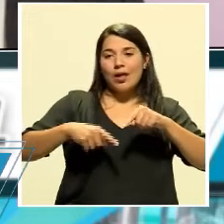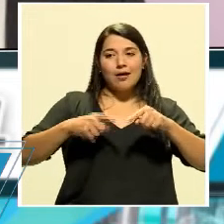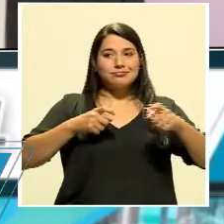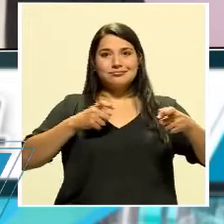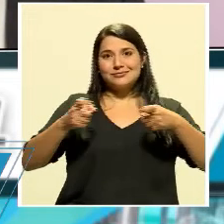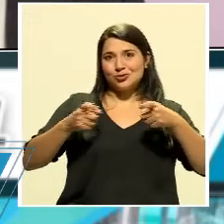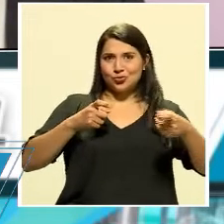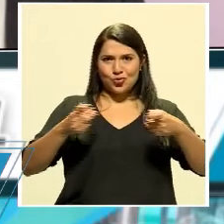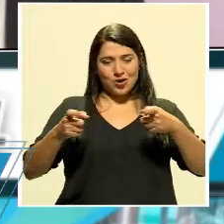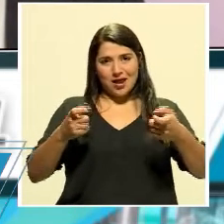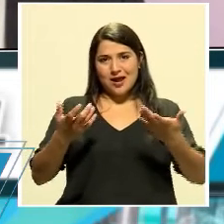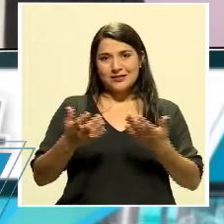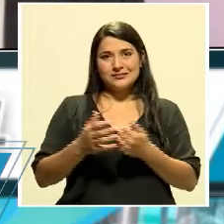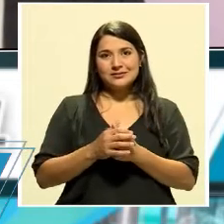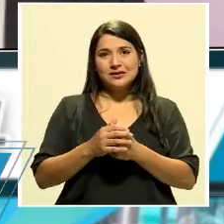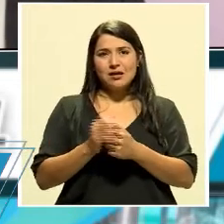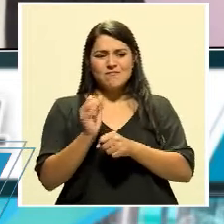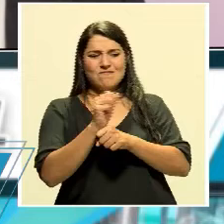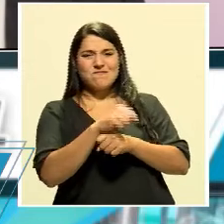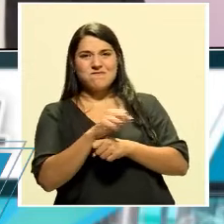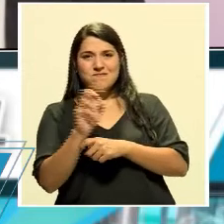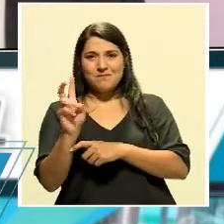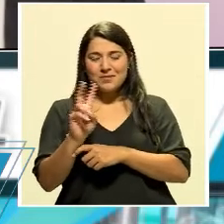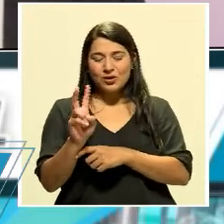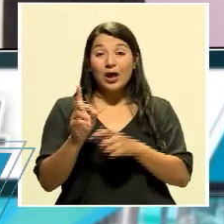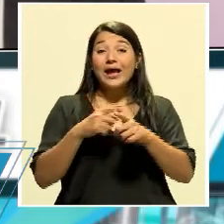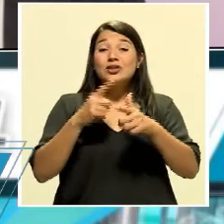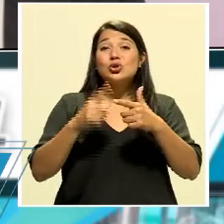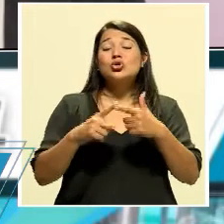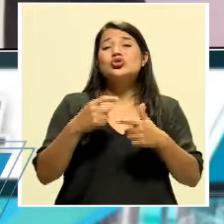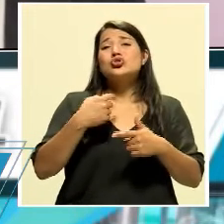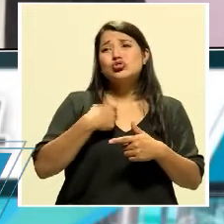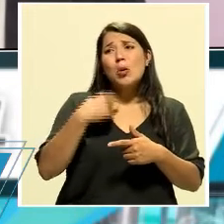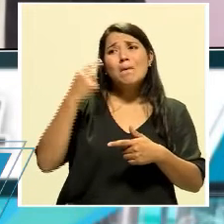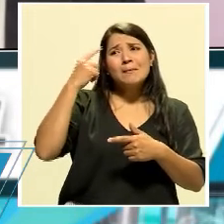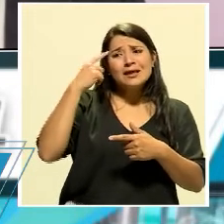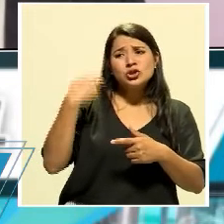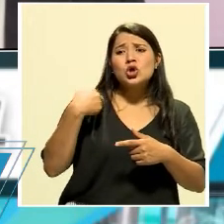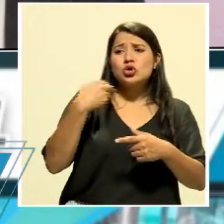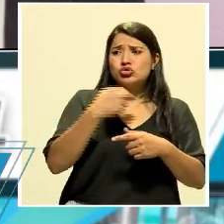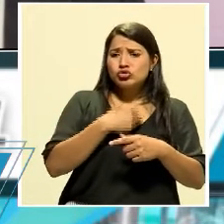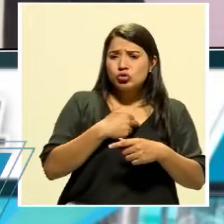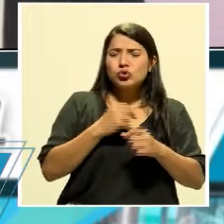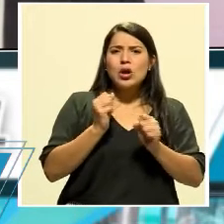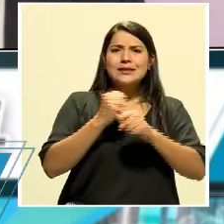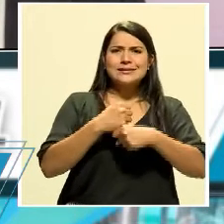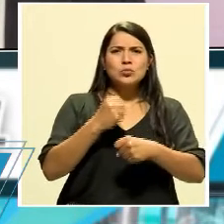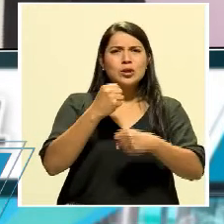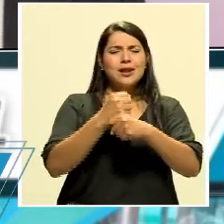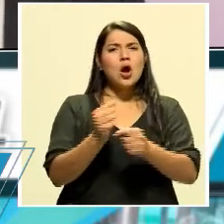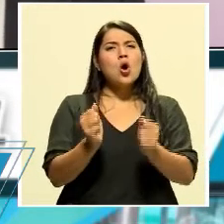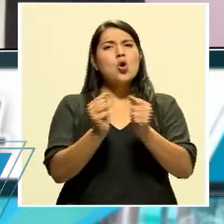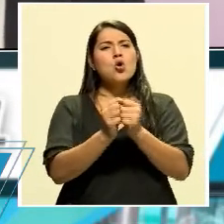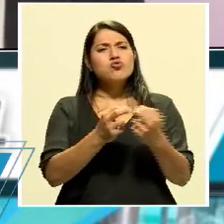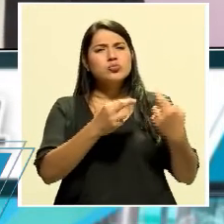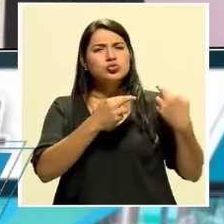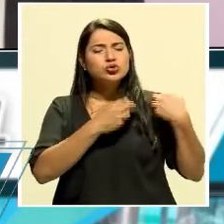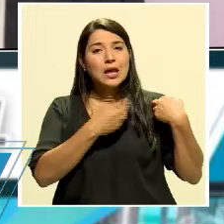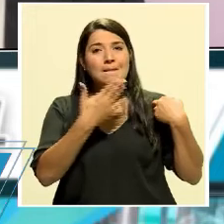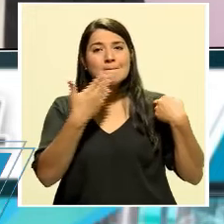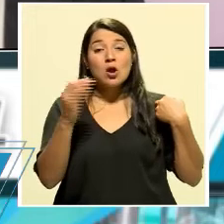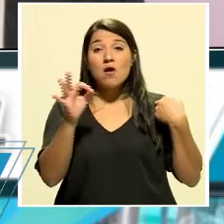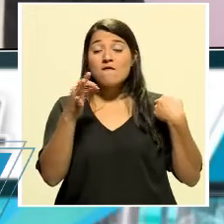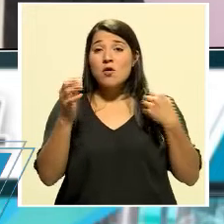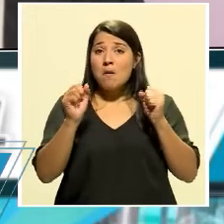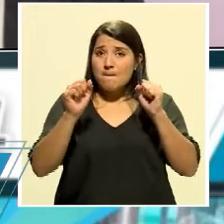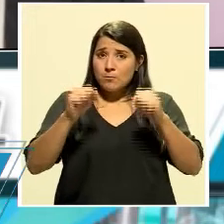en muchos sentidos, no solamente, entonces, yo siento que pues hemos hecho el trabajo lo más responsable, lo más diligente que hemos podido,